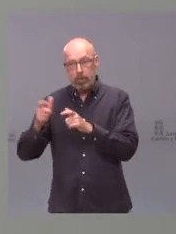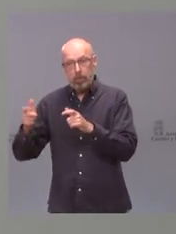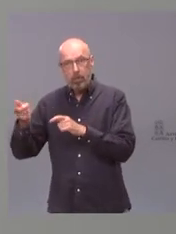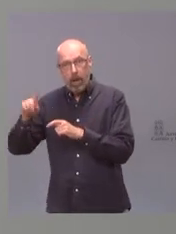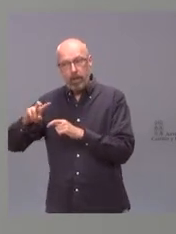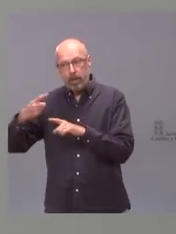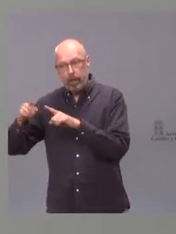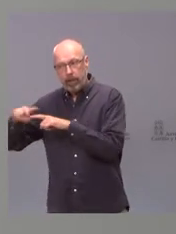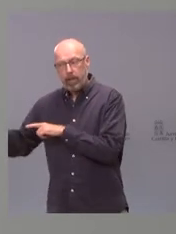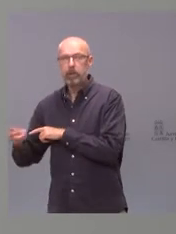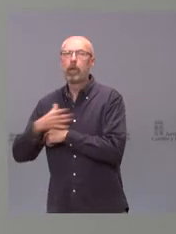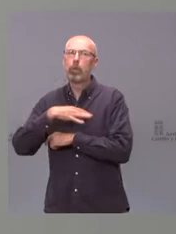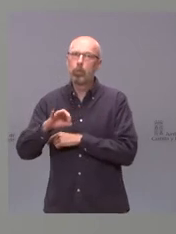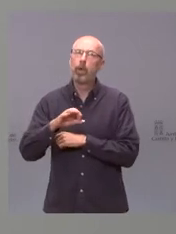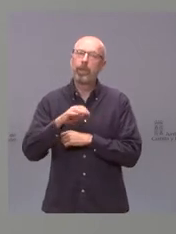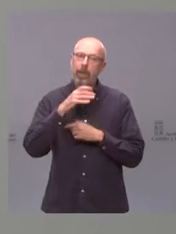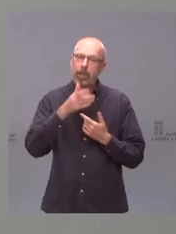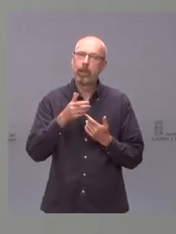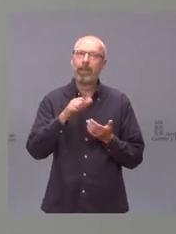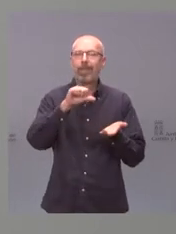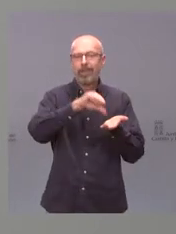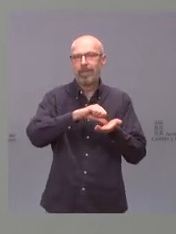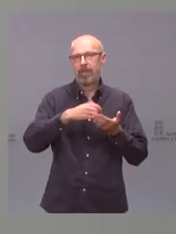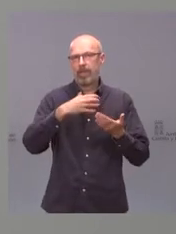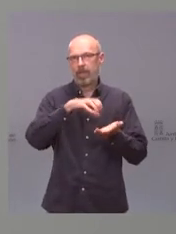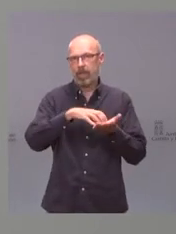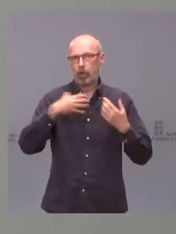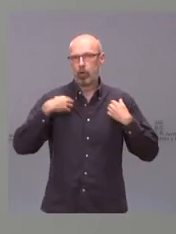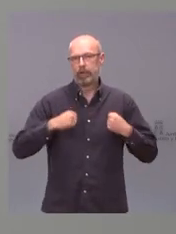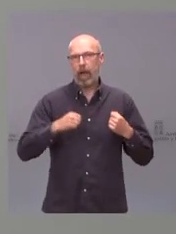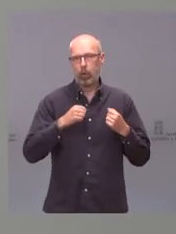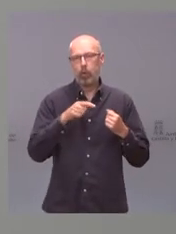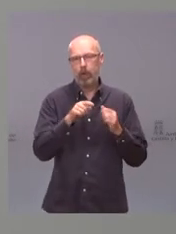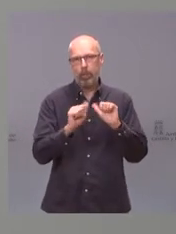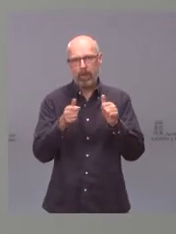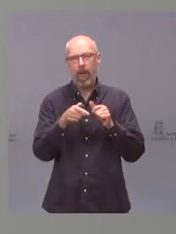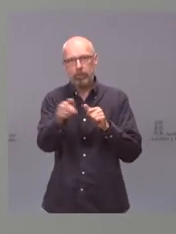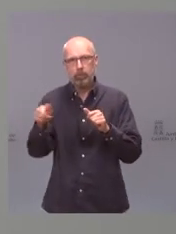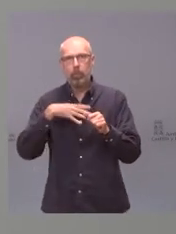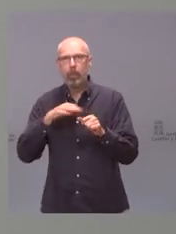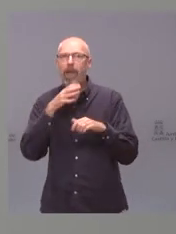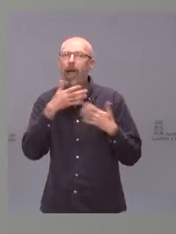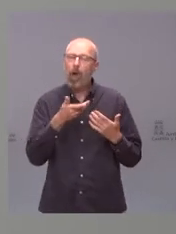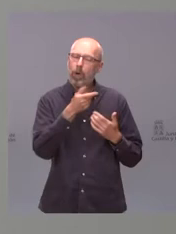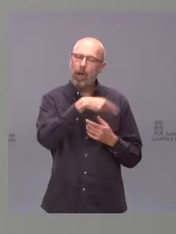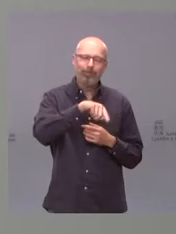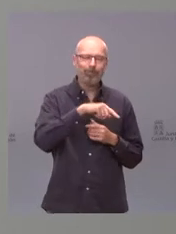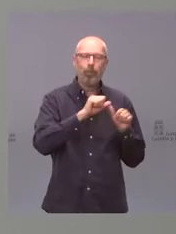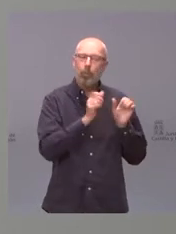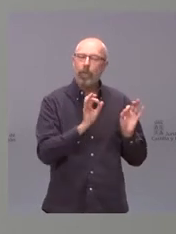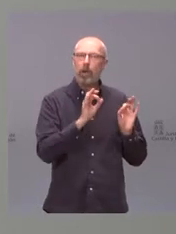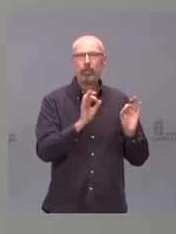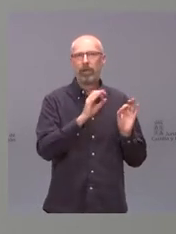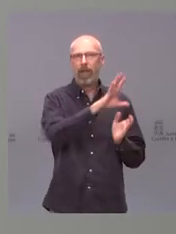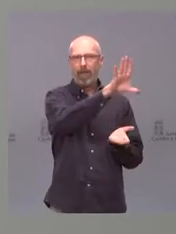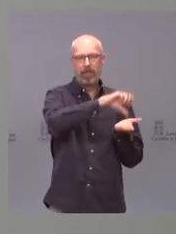residencia de nuestros ciudadanos, pero en estos momentos el modelo de vacunación masiva es el que nos garantiza dar mayor velocidad.